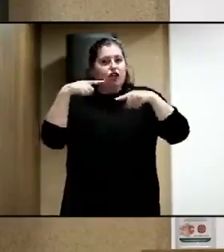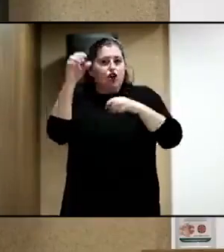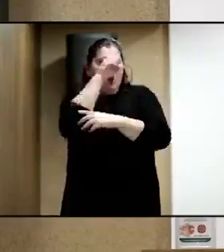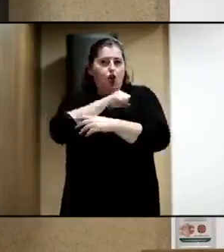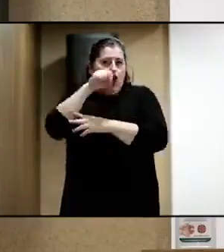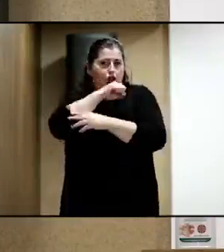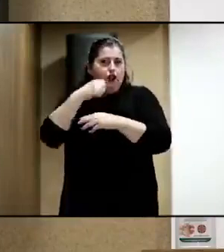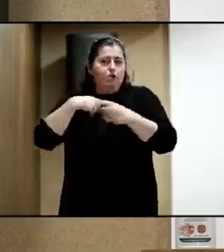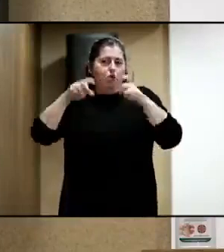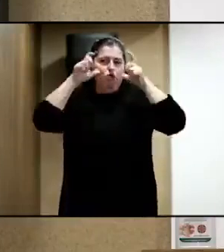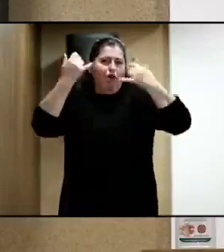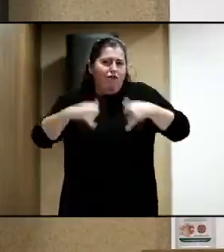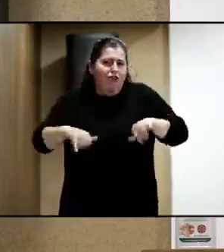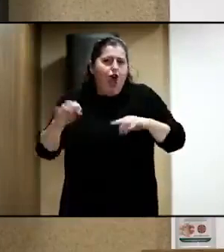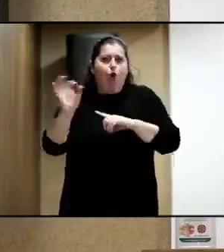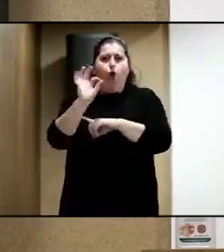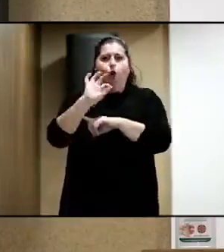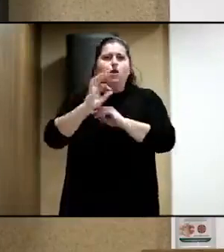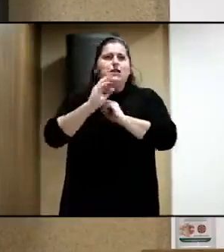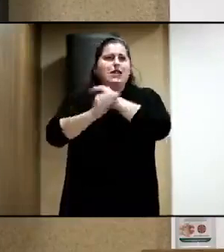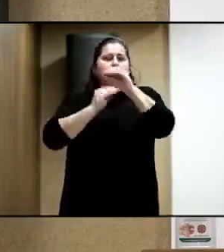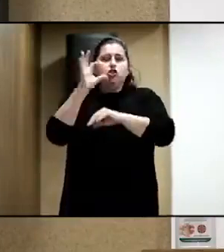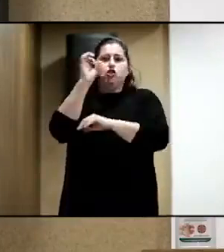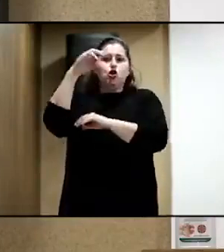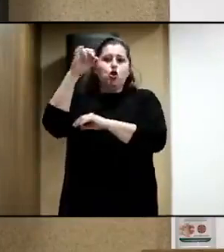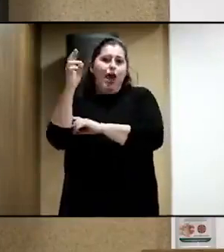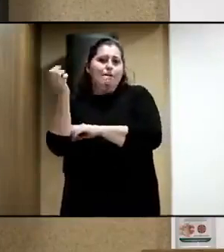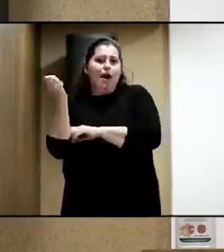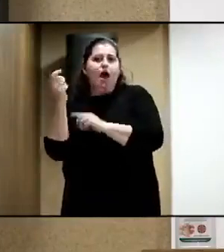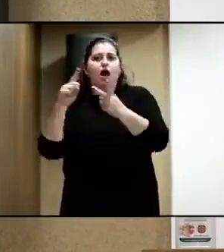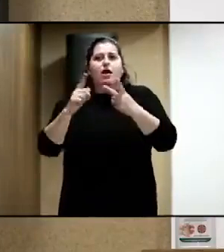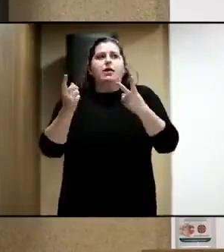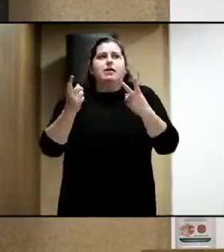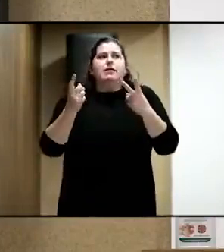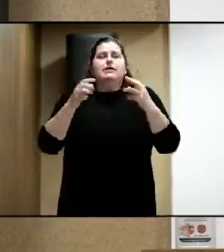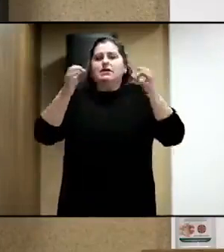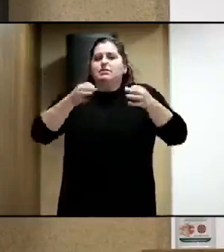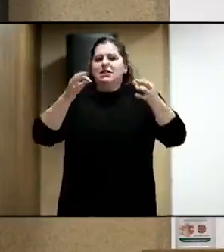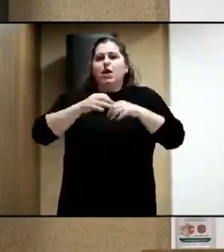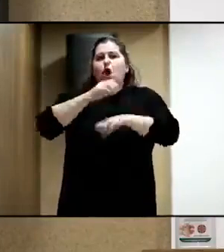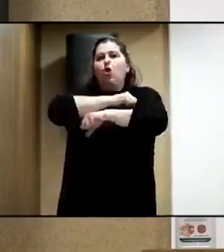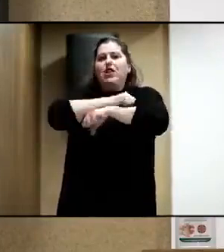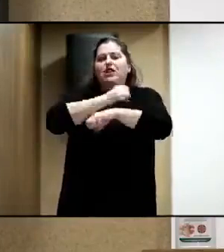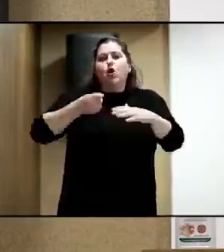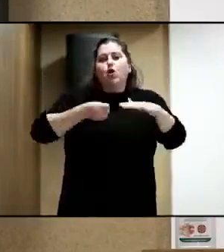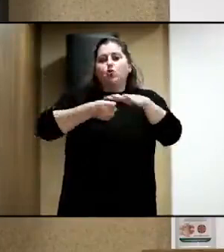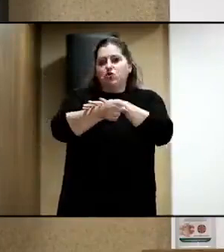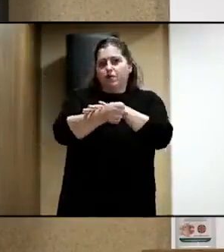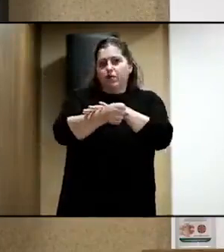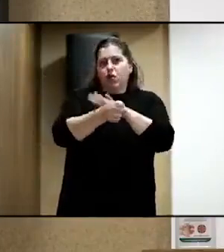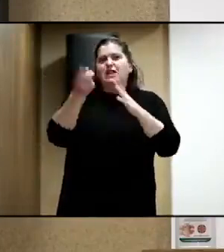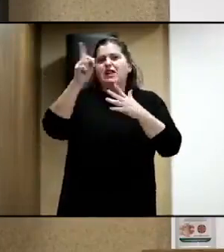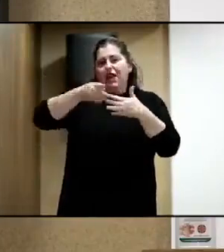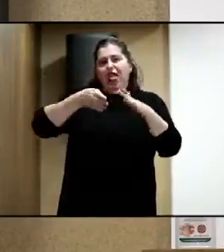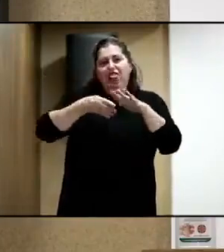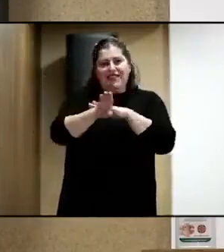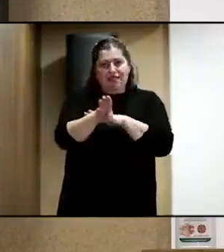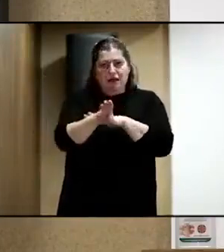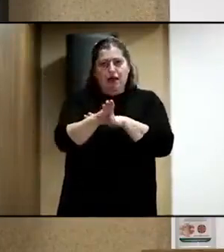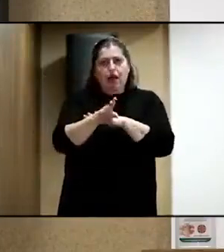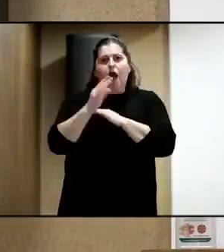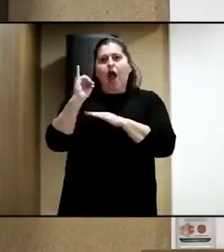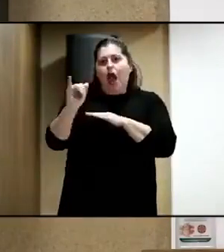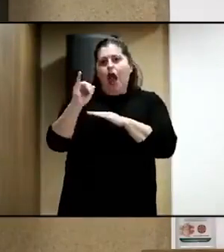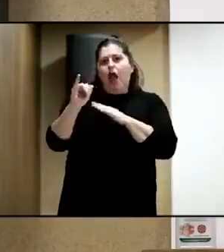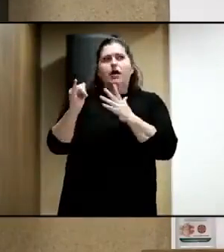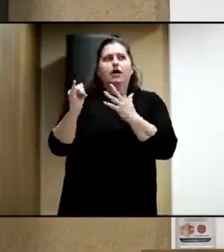haciendo en Cultural Fest o de los que se han realizado este año en Sonora Merida y demás, con un concierto inclusivo también y accesible, en el que